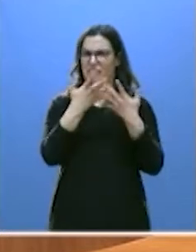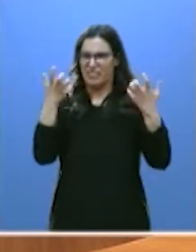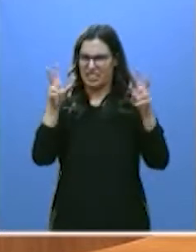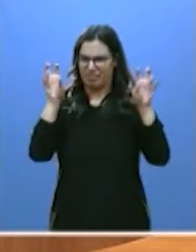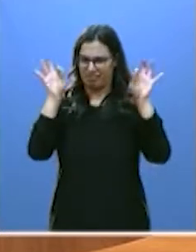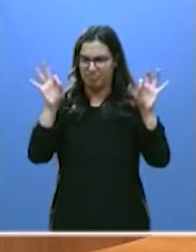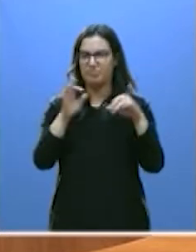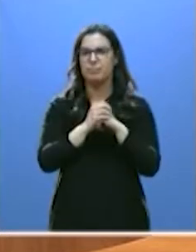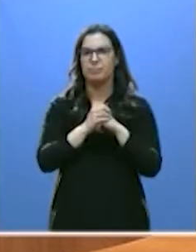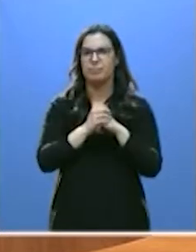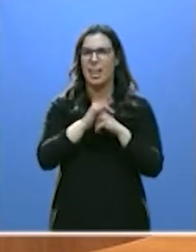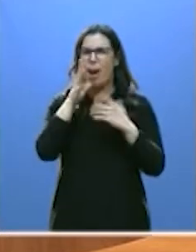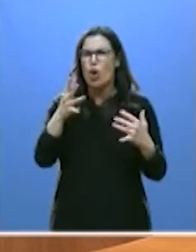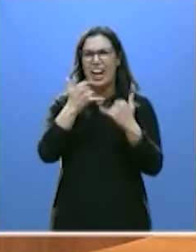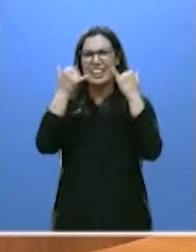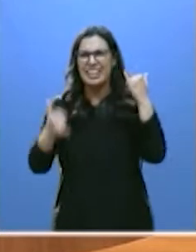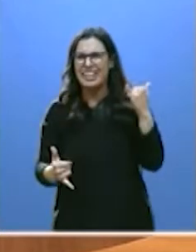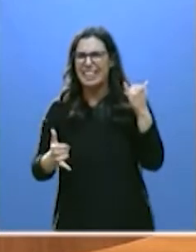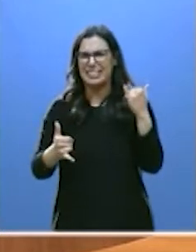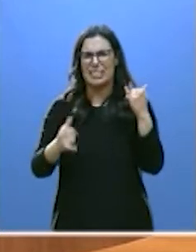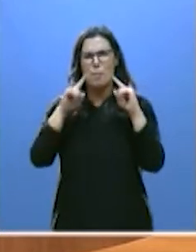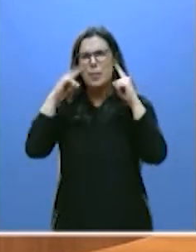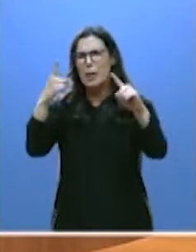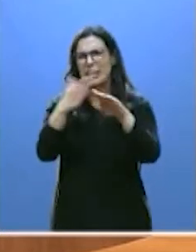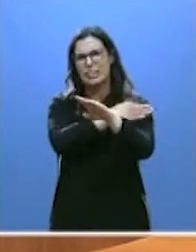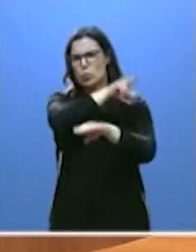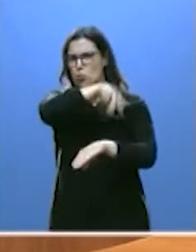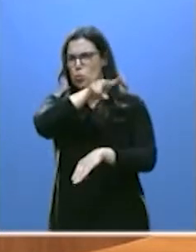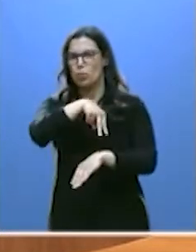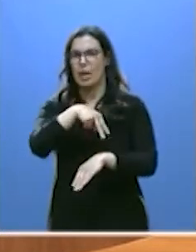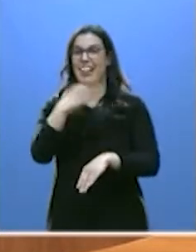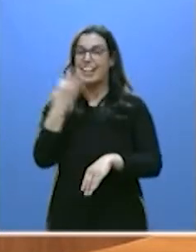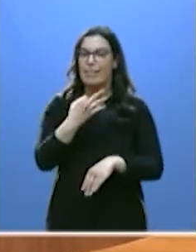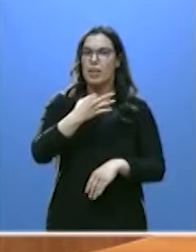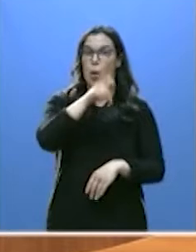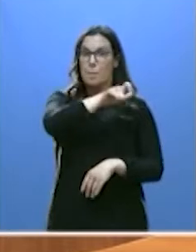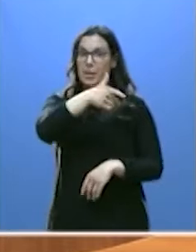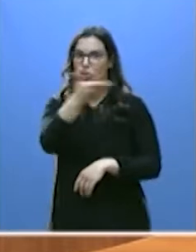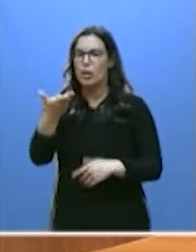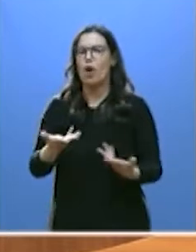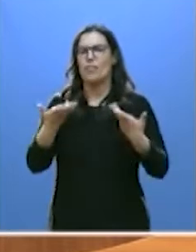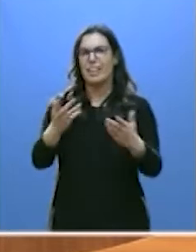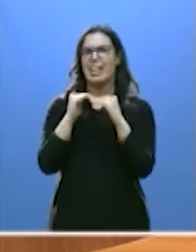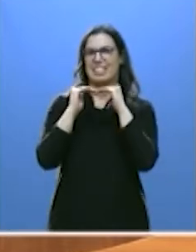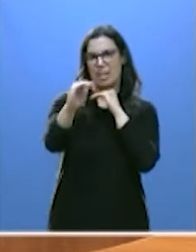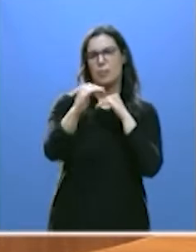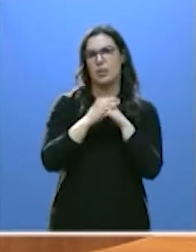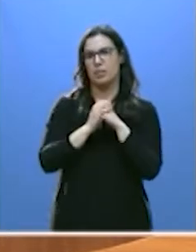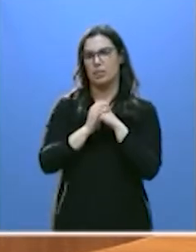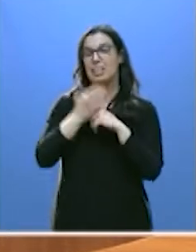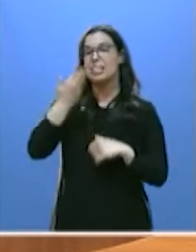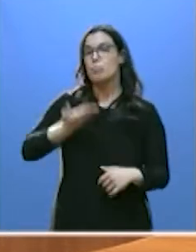estamos en medio de una crisis sin precedentes y le debemos a la gente estabilidad. Es más